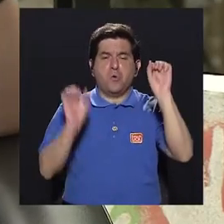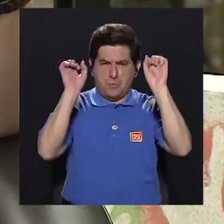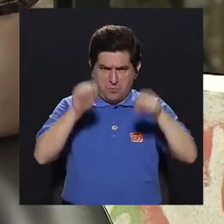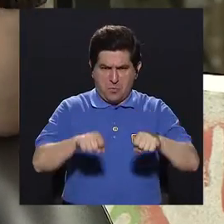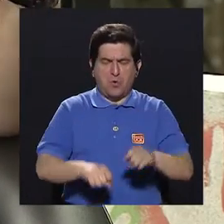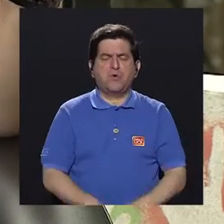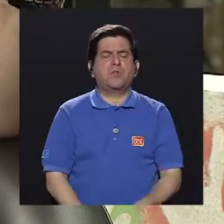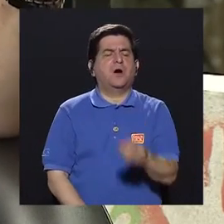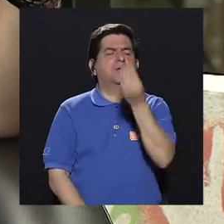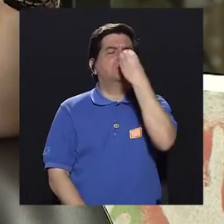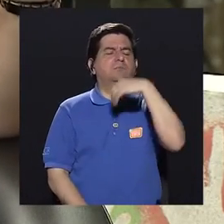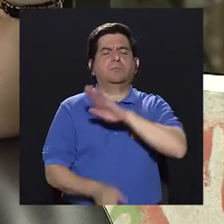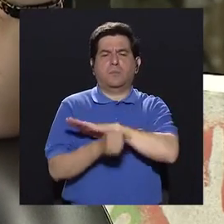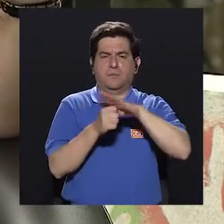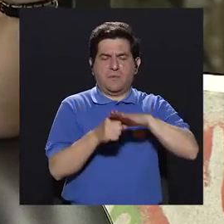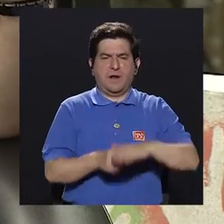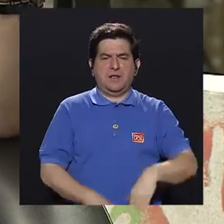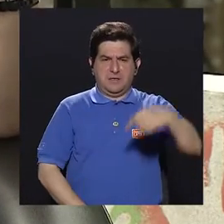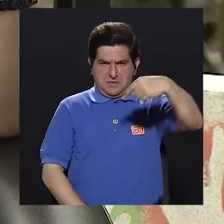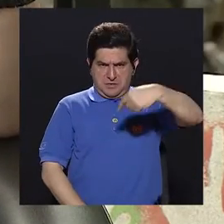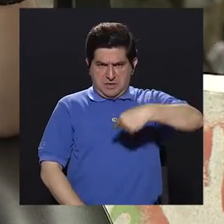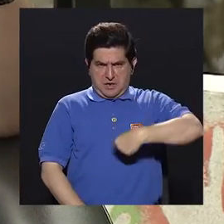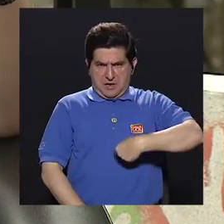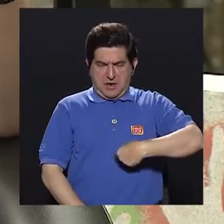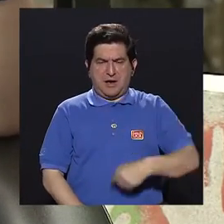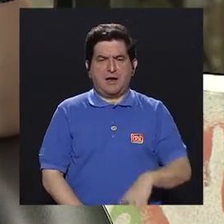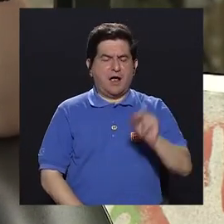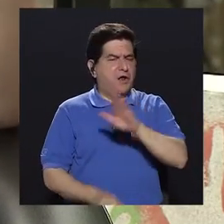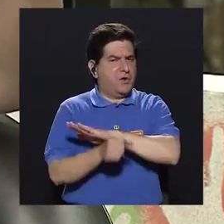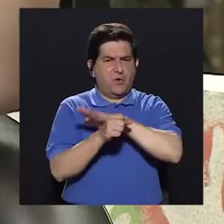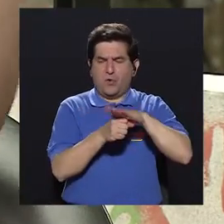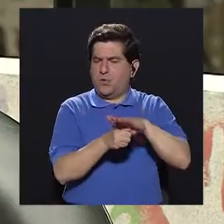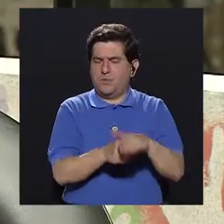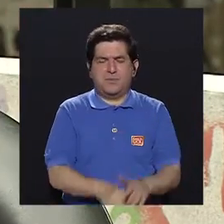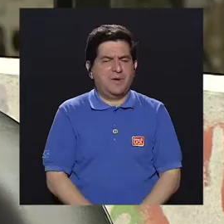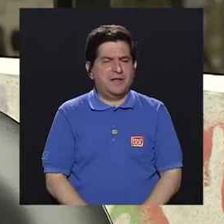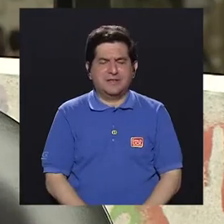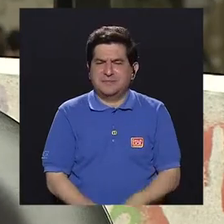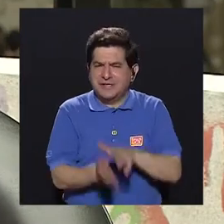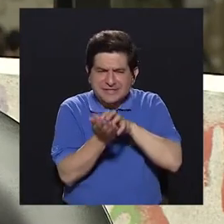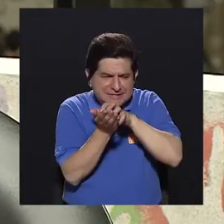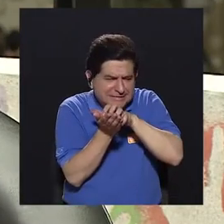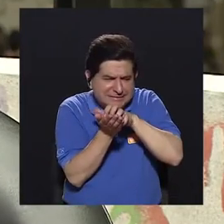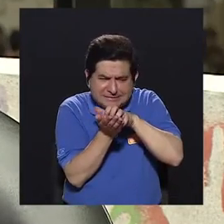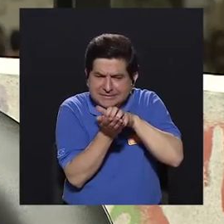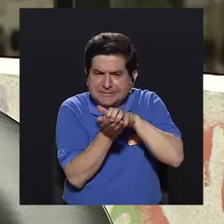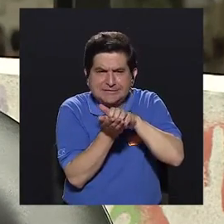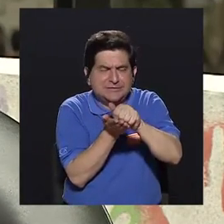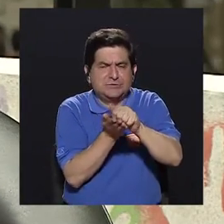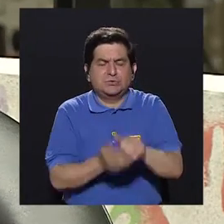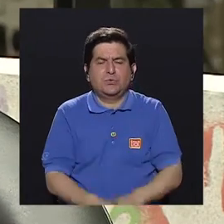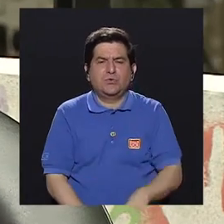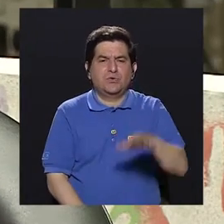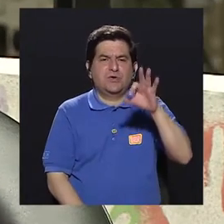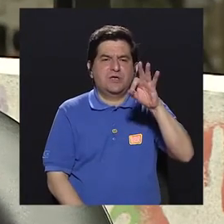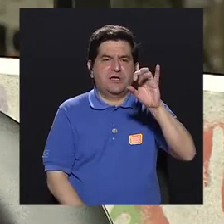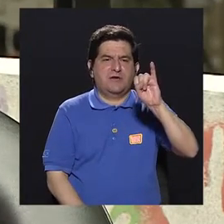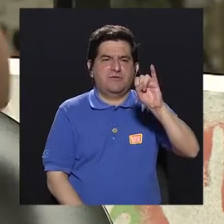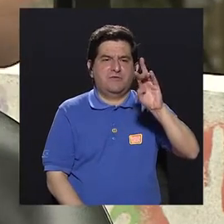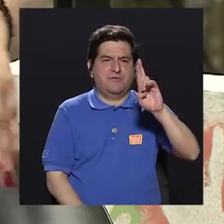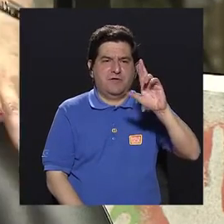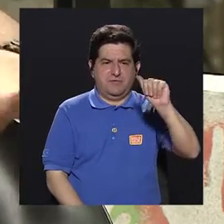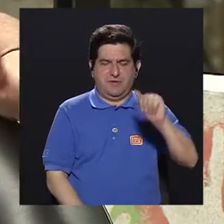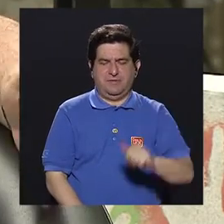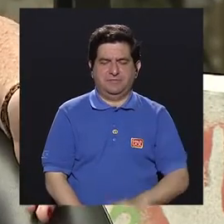los ácidos estomacales no son suficientes para destruir la fibra, ¿verdad? Que recubre